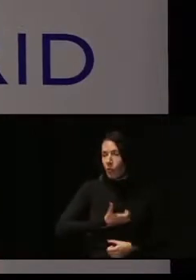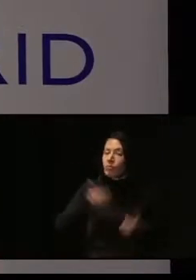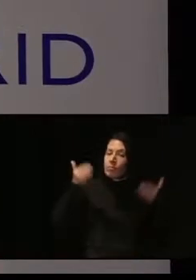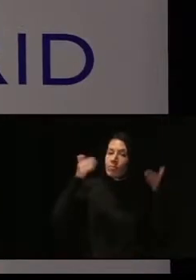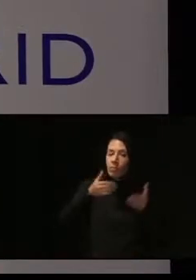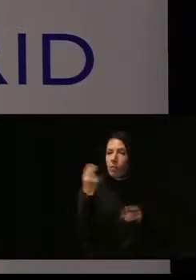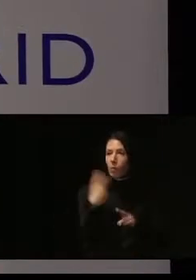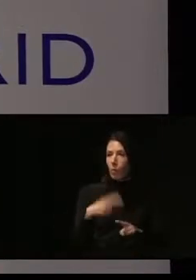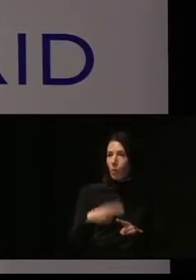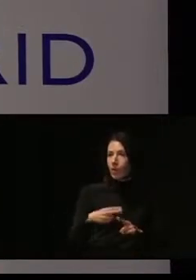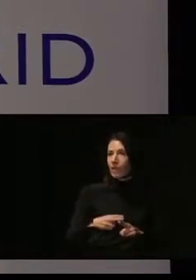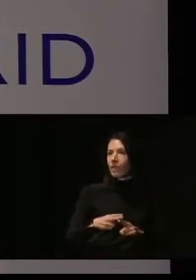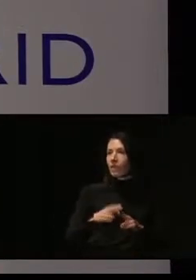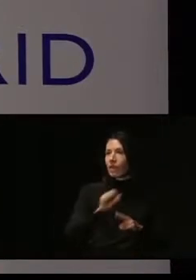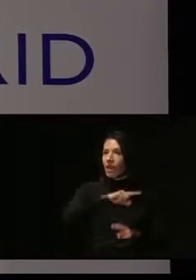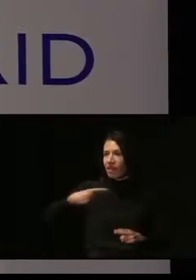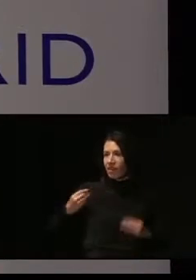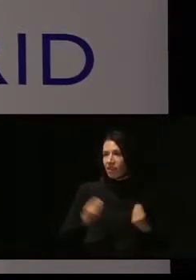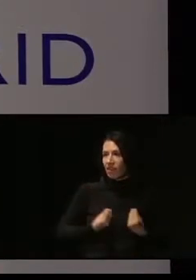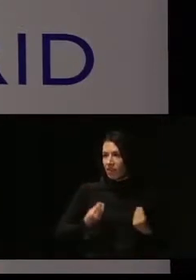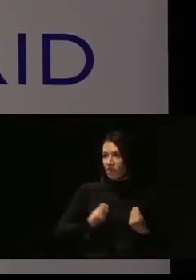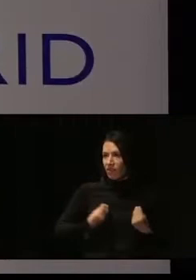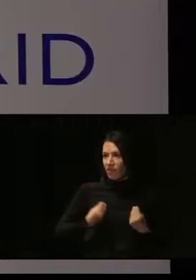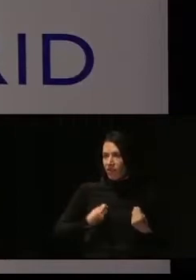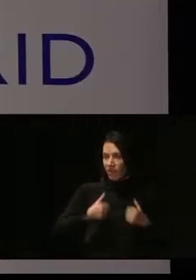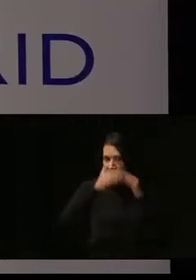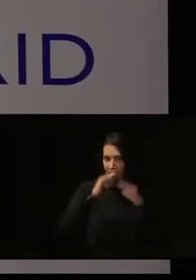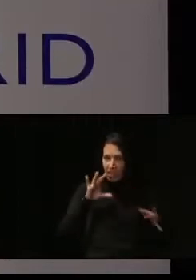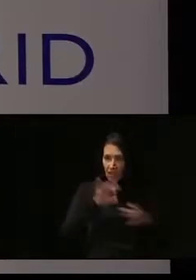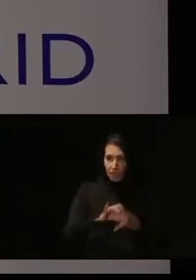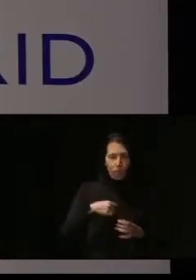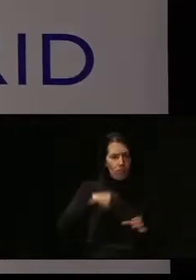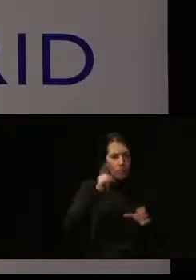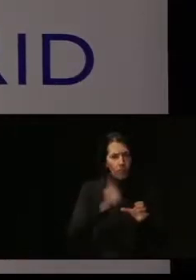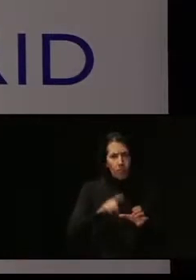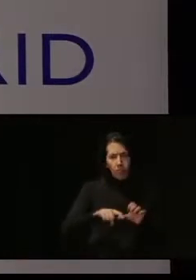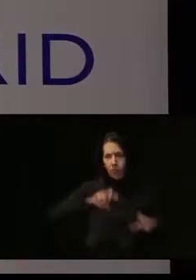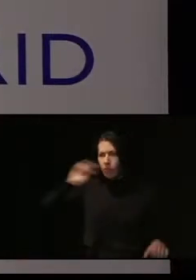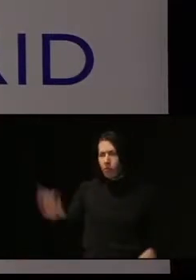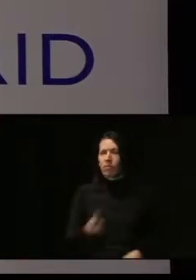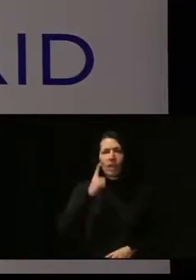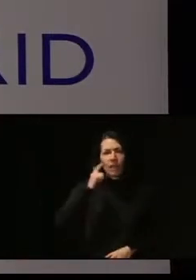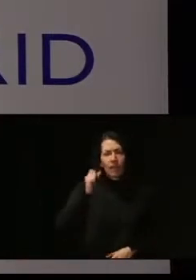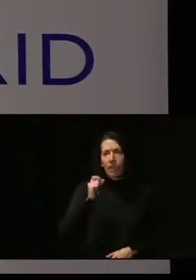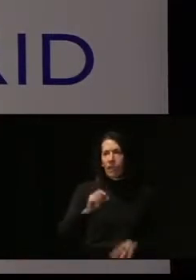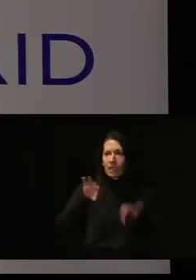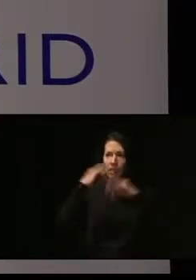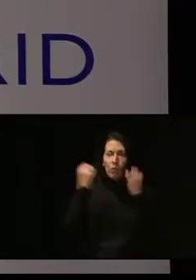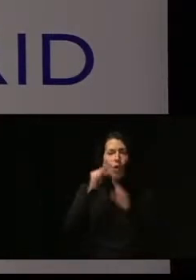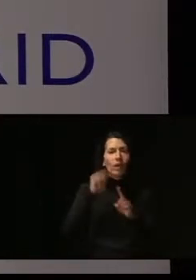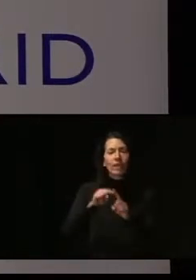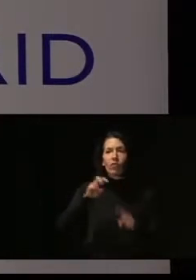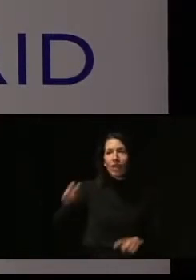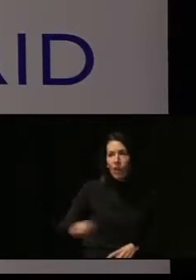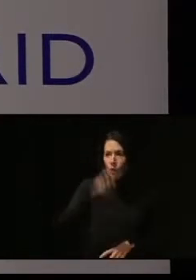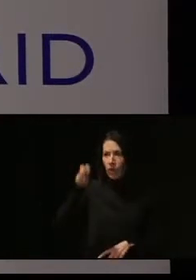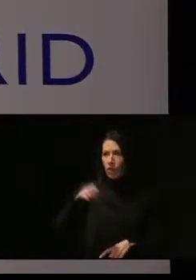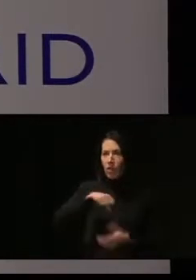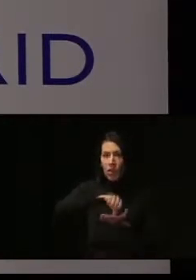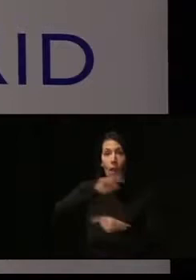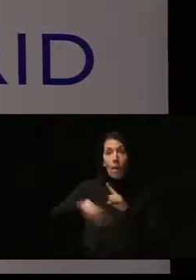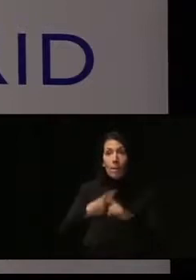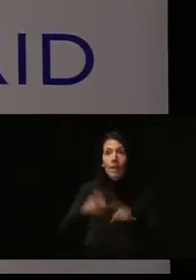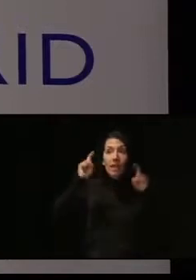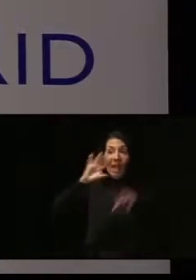de vivienda, rehabilitación y regeneración. Participación habitual en seminarios de rehabilitación y recuperación de la ciudad y actividad docente en el